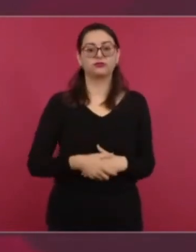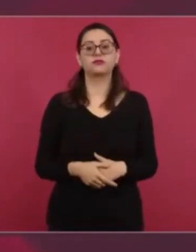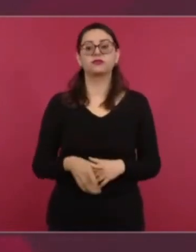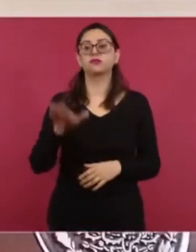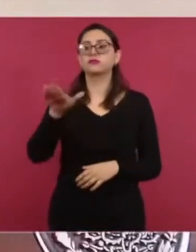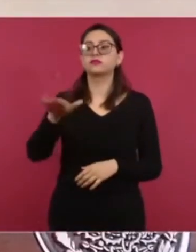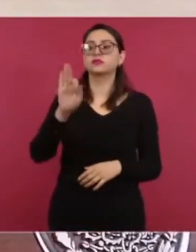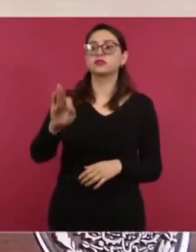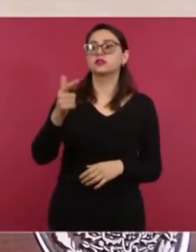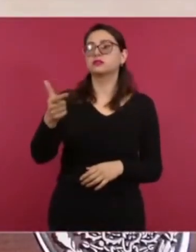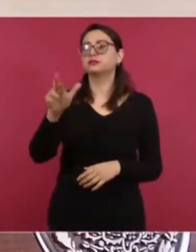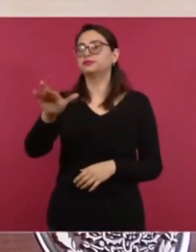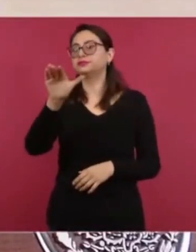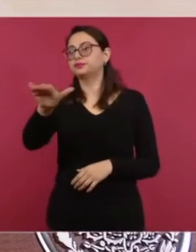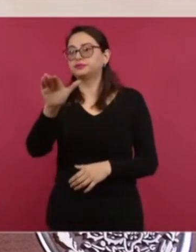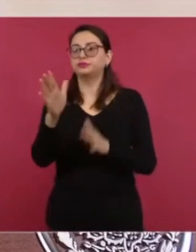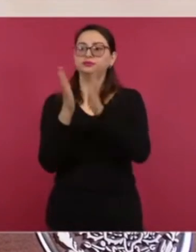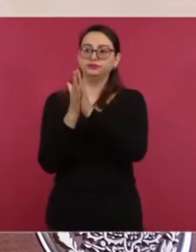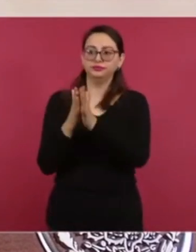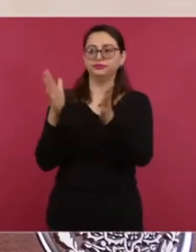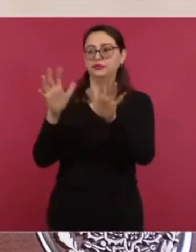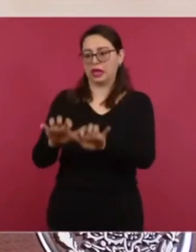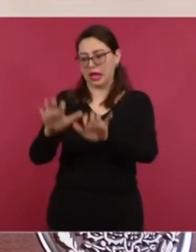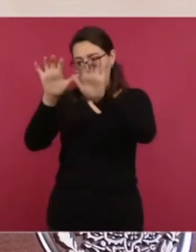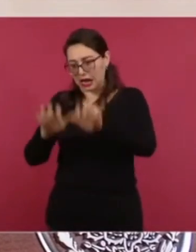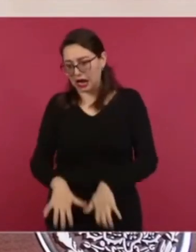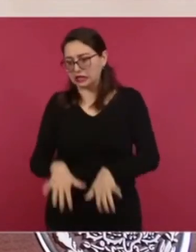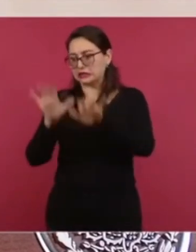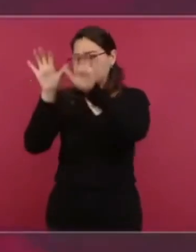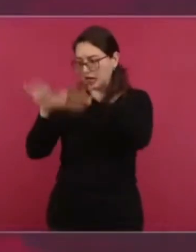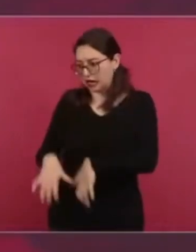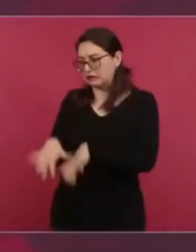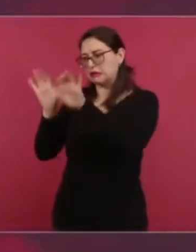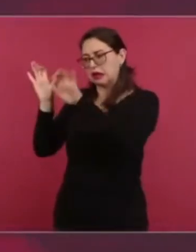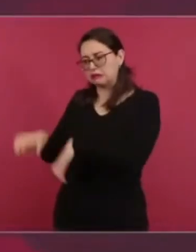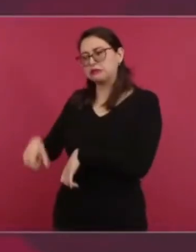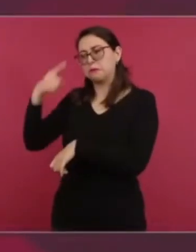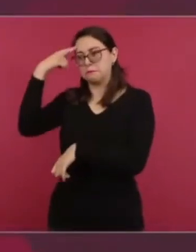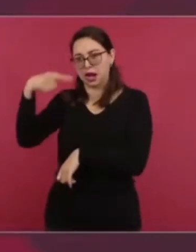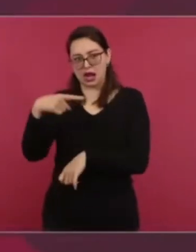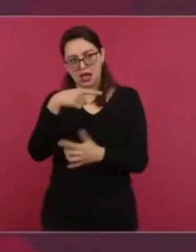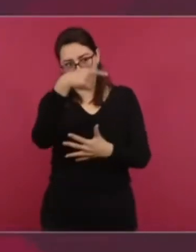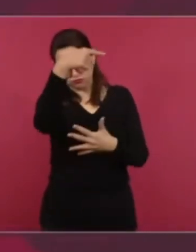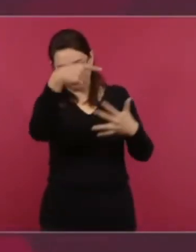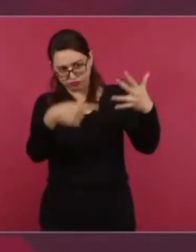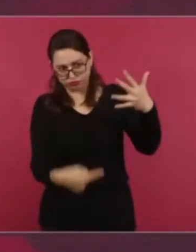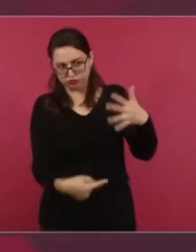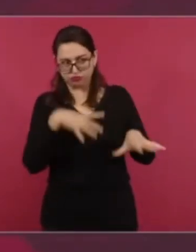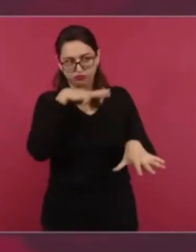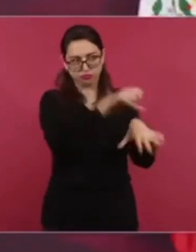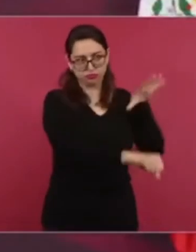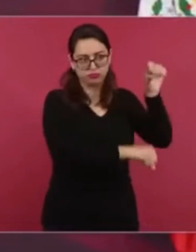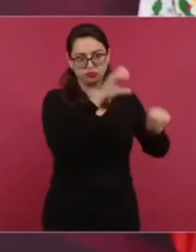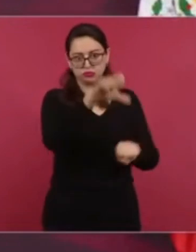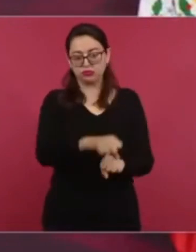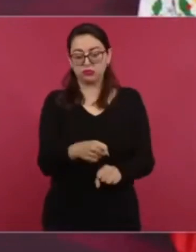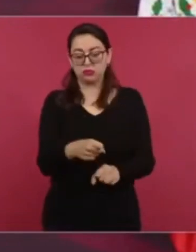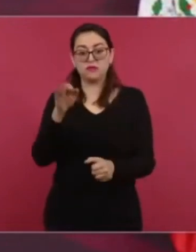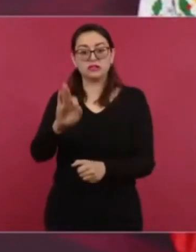las órdenes de aprehensión. Y, oh, sorpresa, una rebelión.